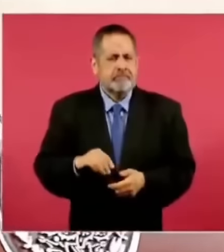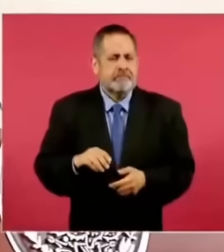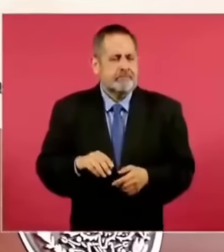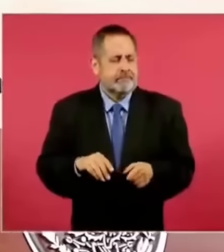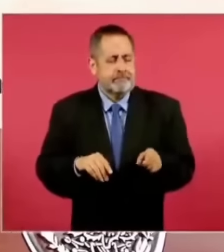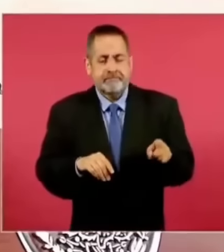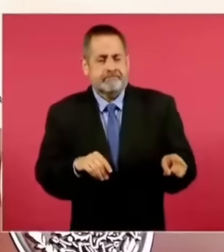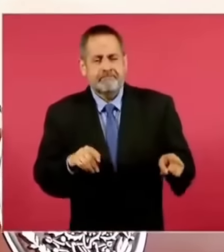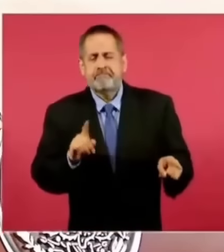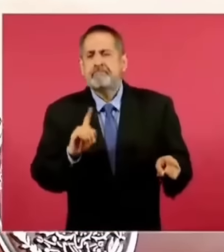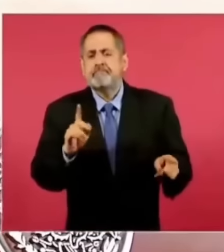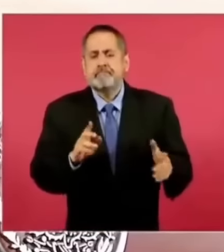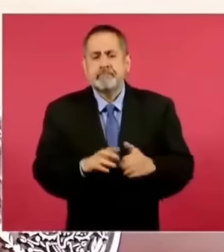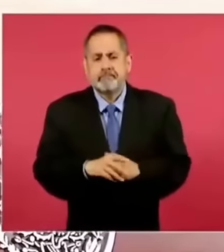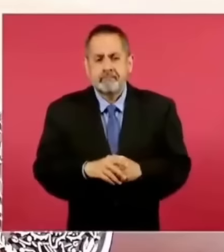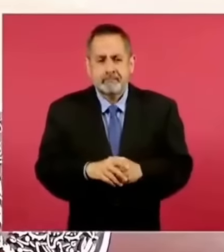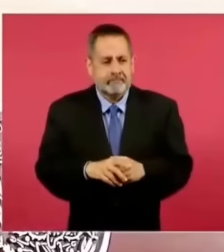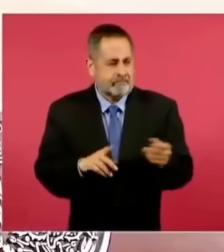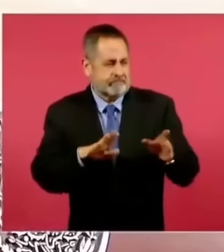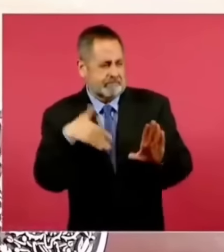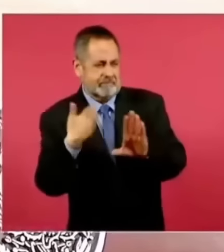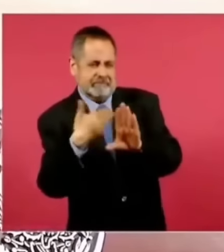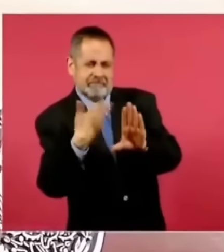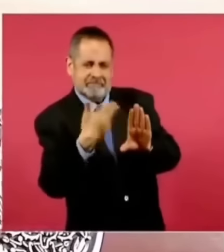antes, a piñazos.